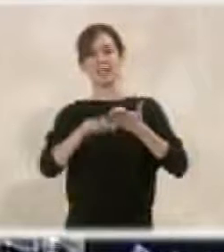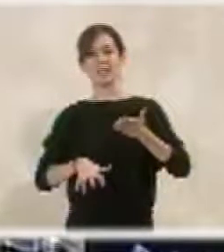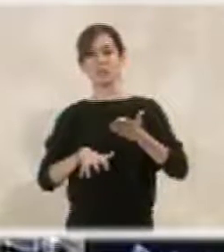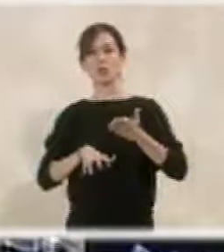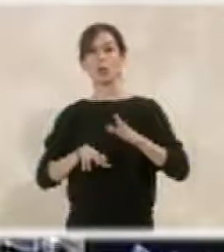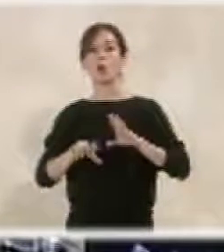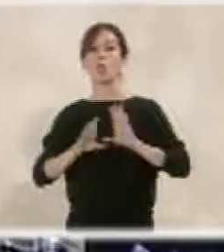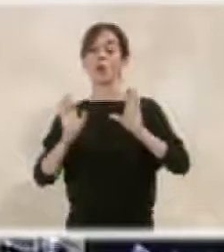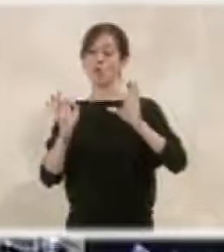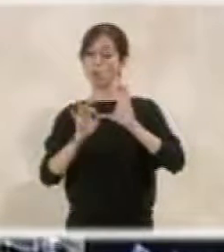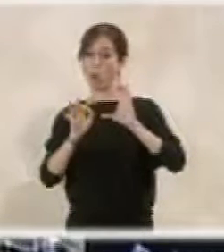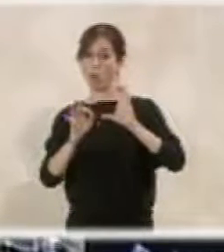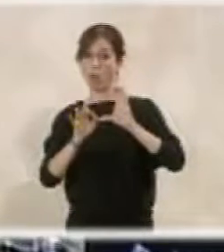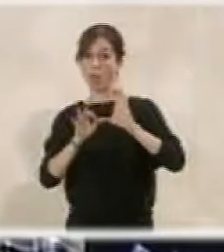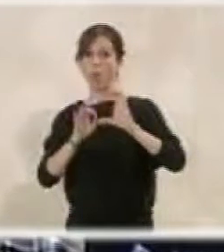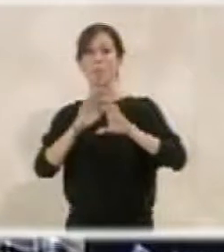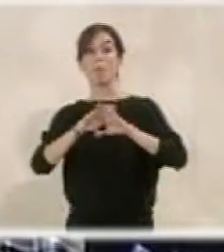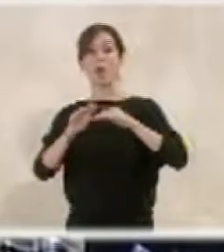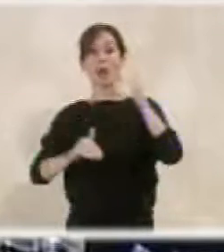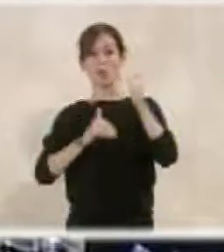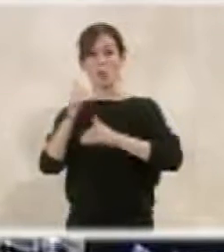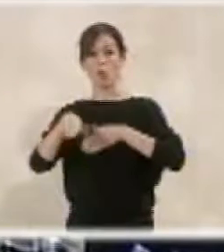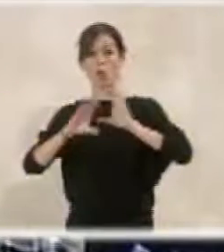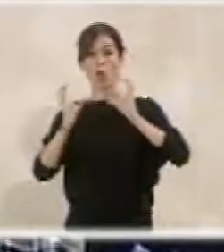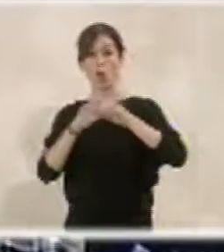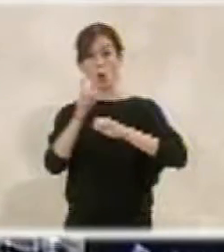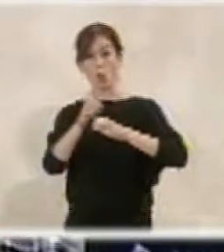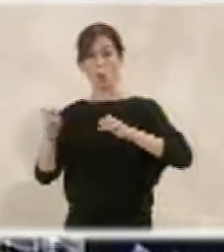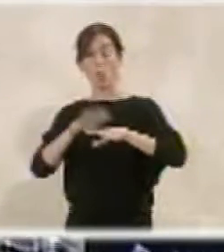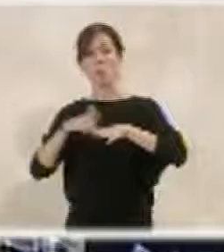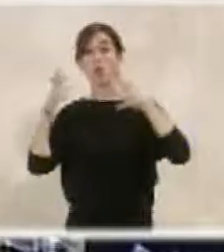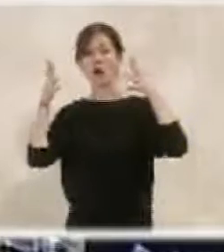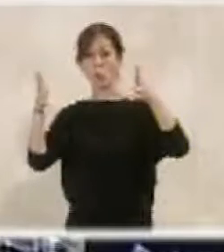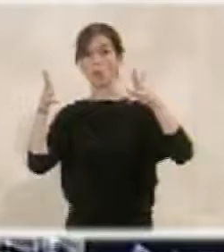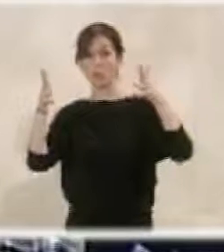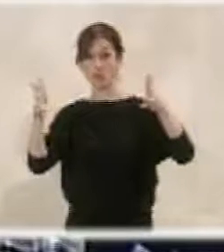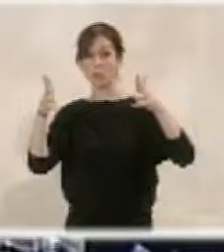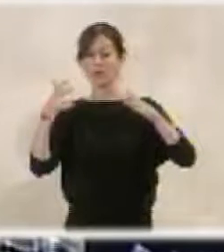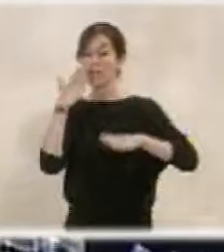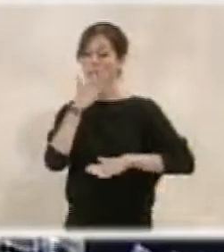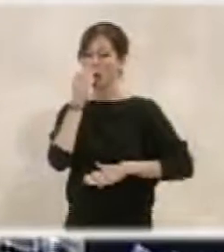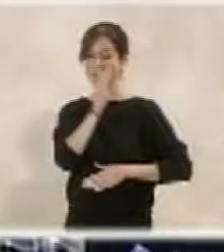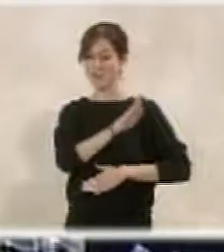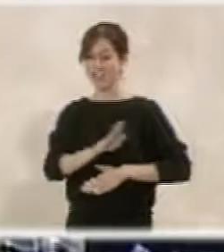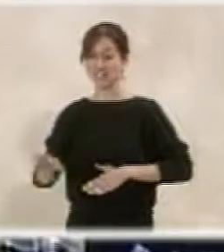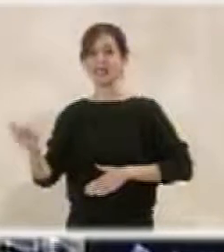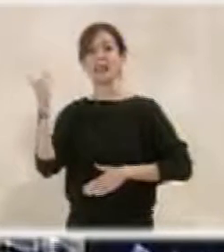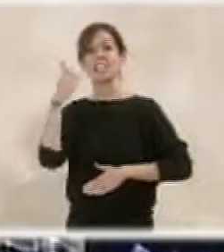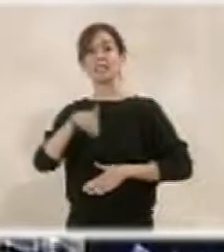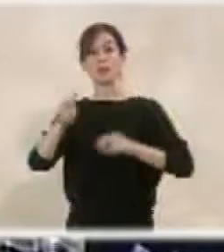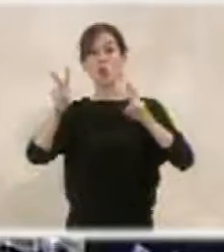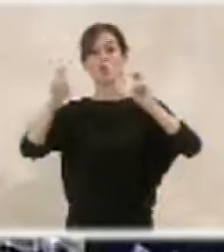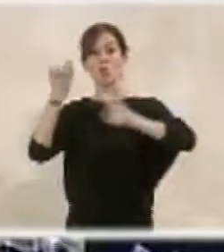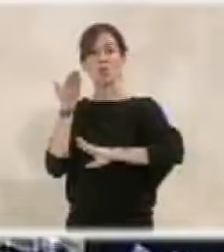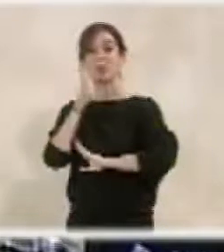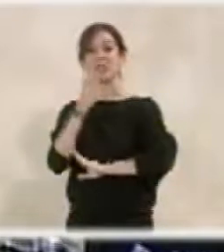del Grupo Municipal Ciudadanos sobre remoción de miembro del grupo en el Consejo del Patronato Municipal de Escuelas Infantiles y designación de nuevo